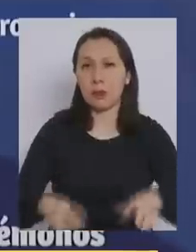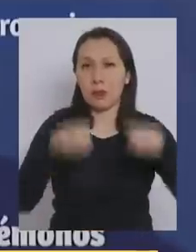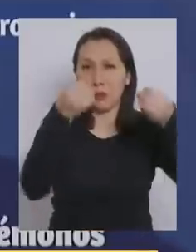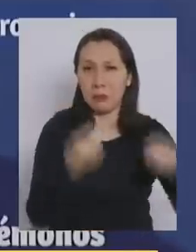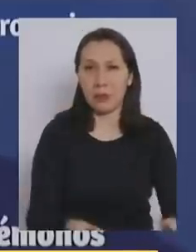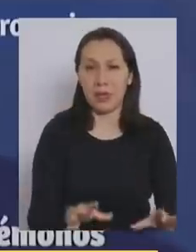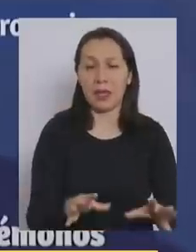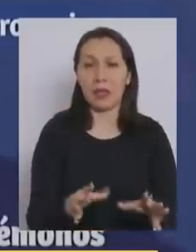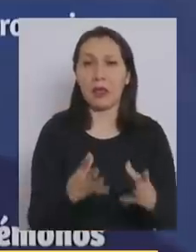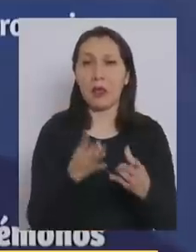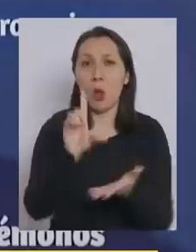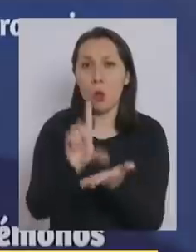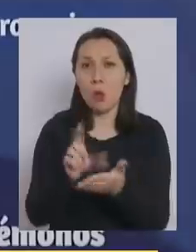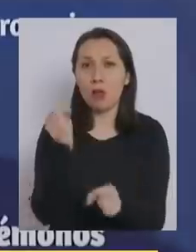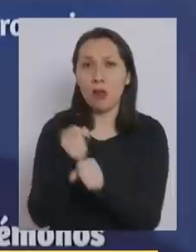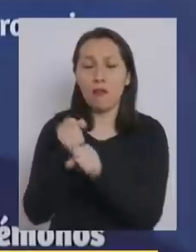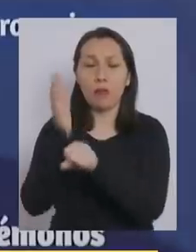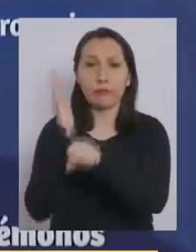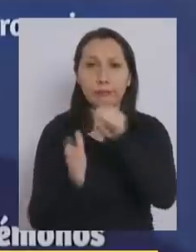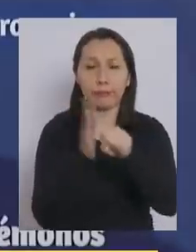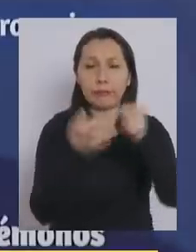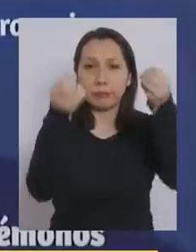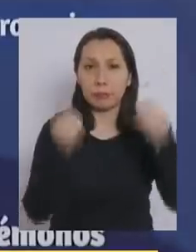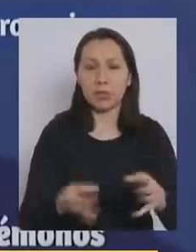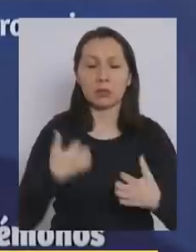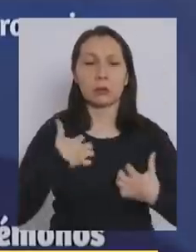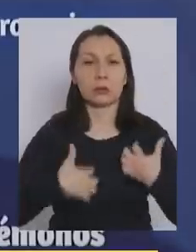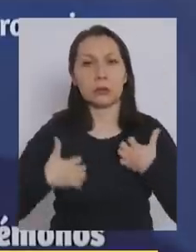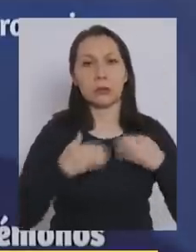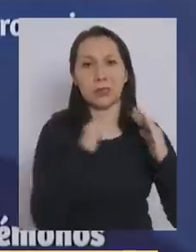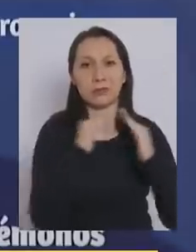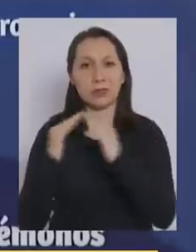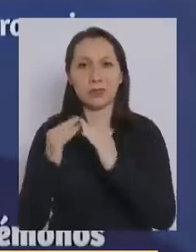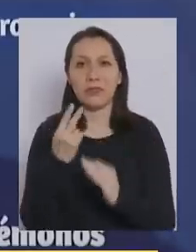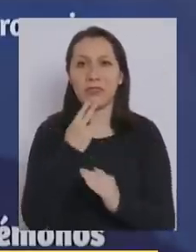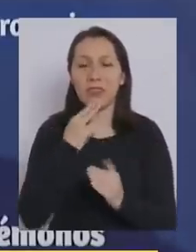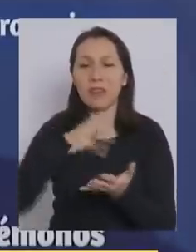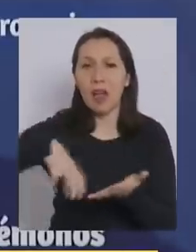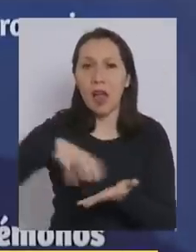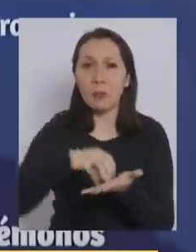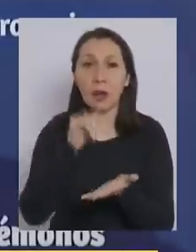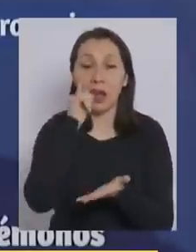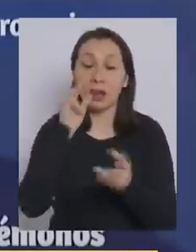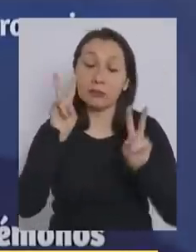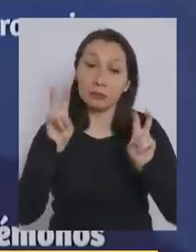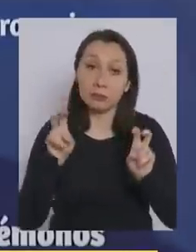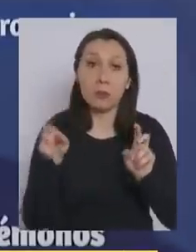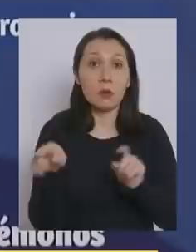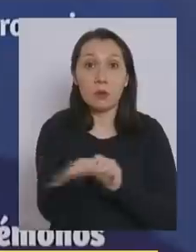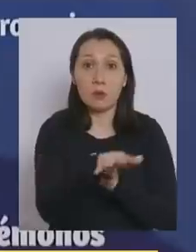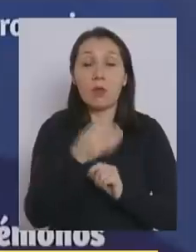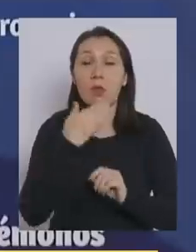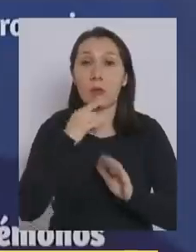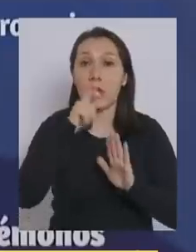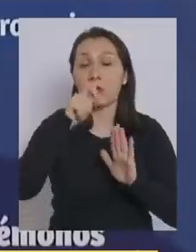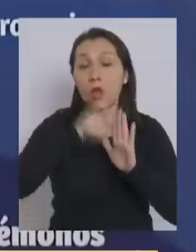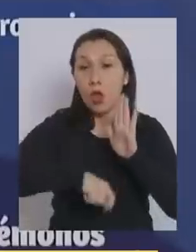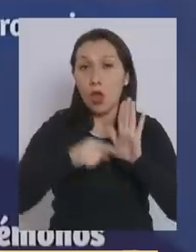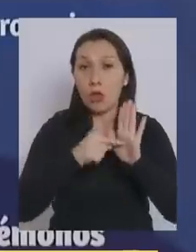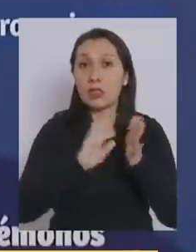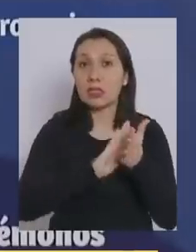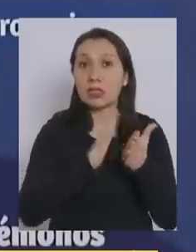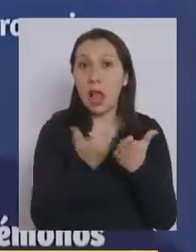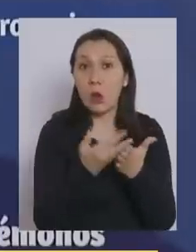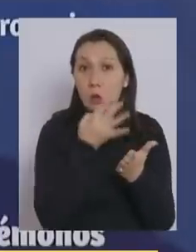lugares de trabajo, la molestia de los vecinos de Plaza Italia, que entre paréntesis también en el Código Sanitario está muy